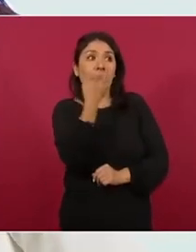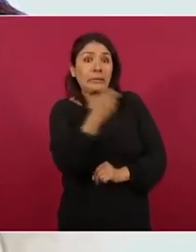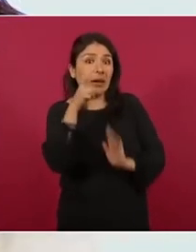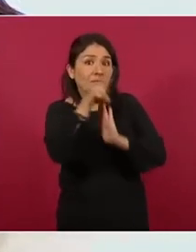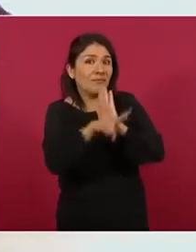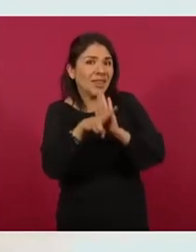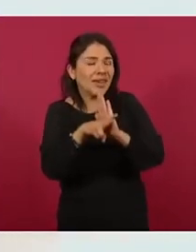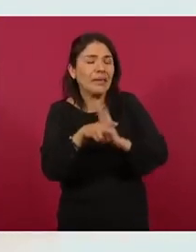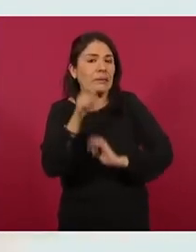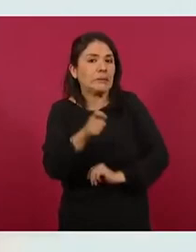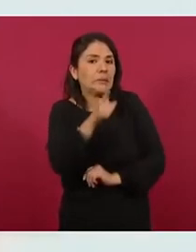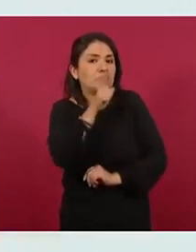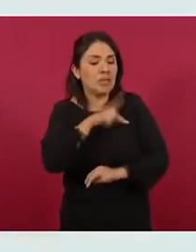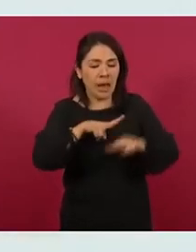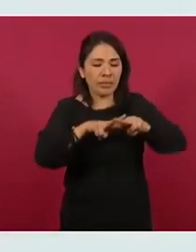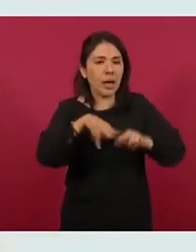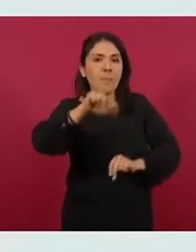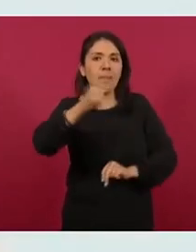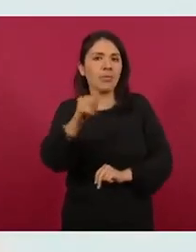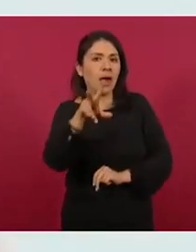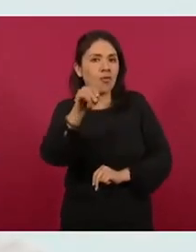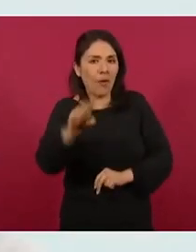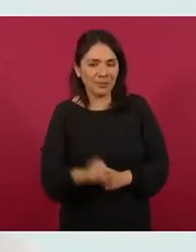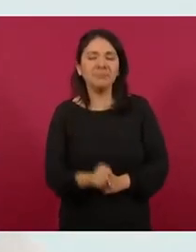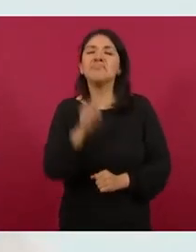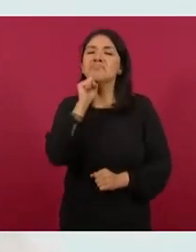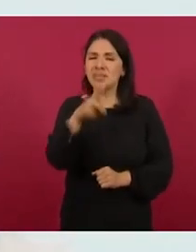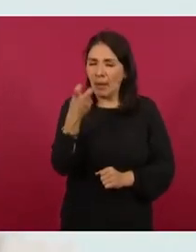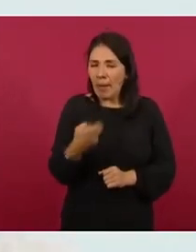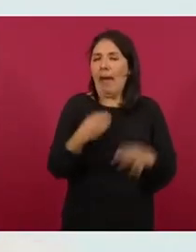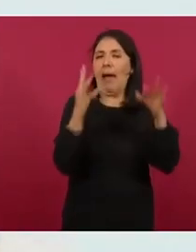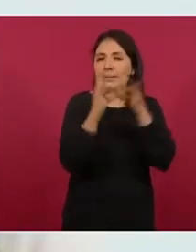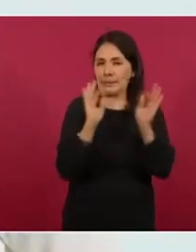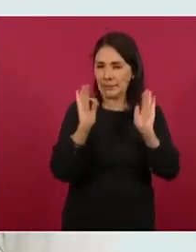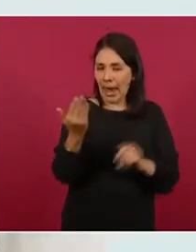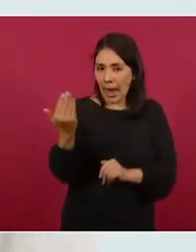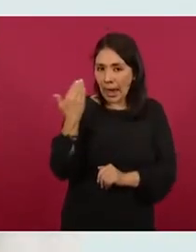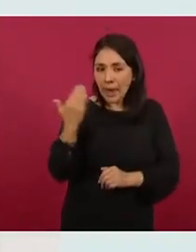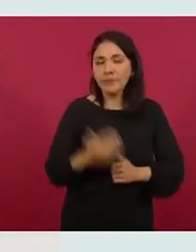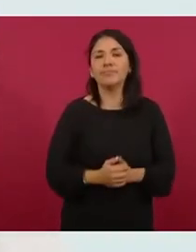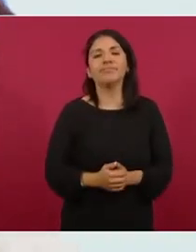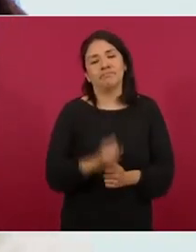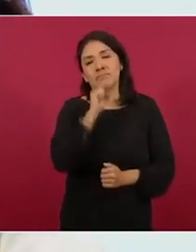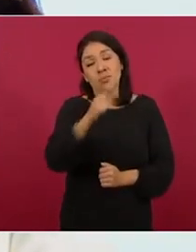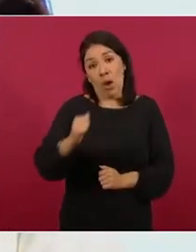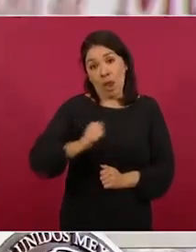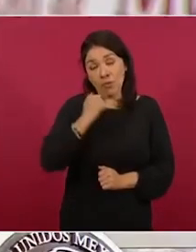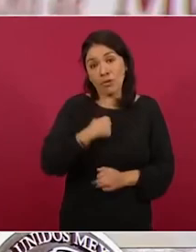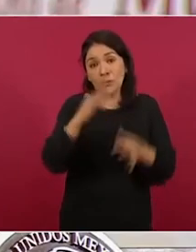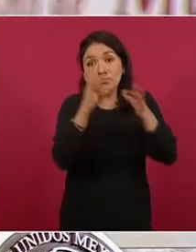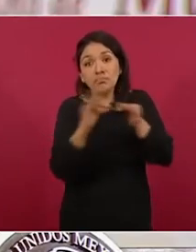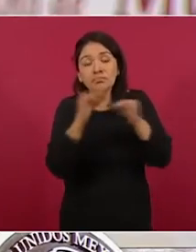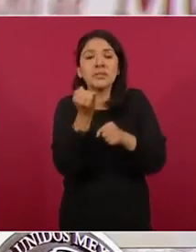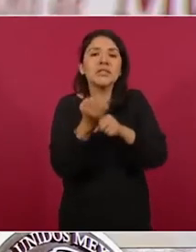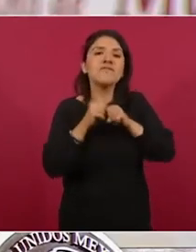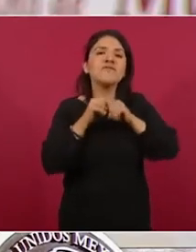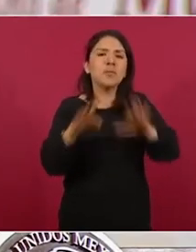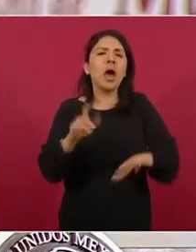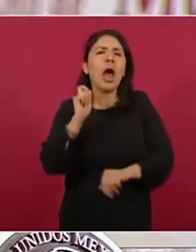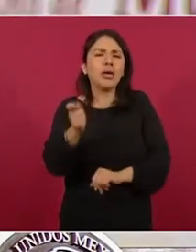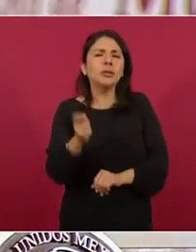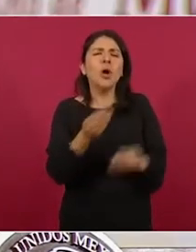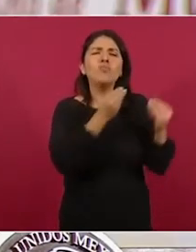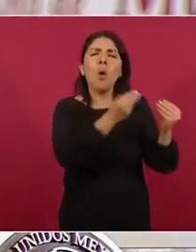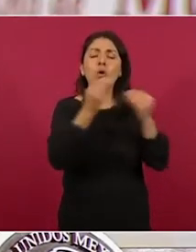no es del Tren Maya en esa sección también lo aclaramos aprovechamos para ofrecer algunos datos de los